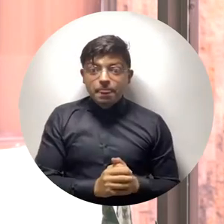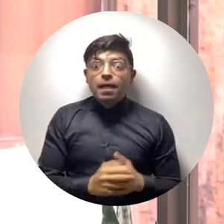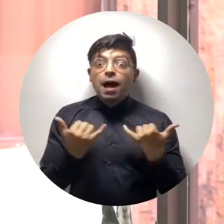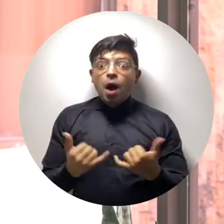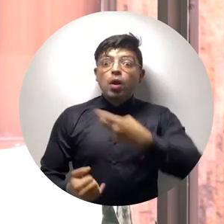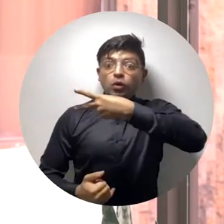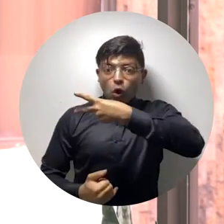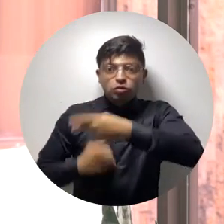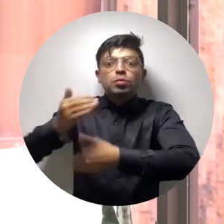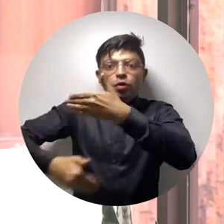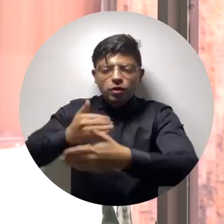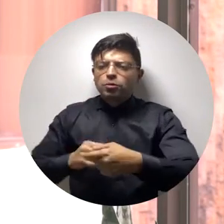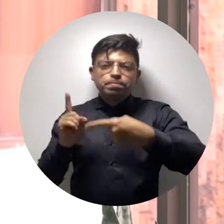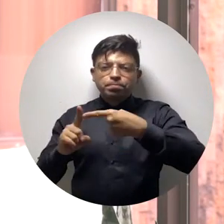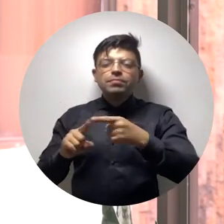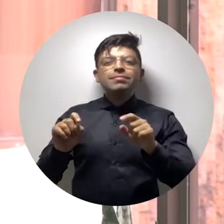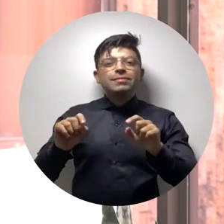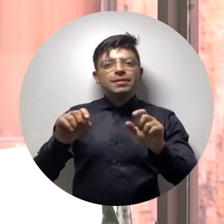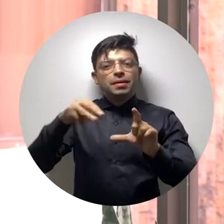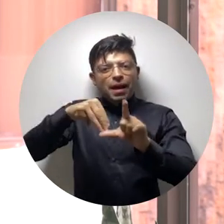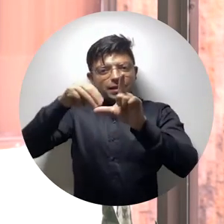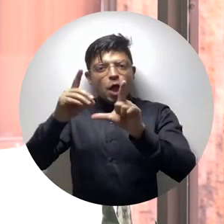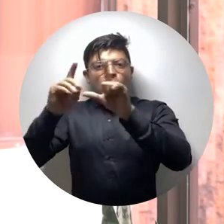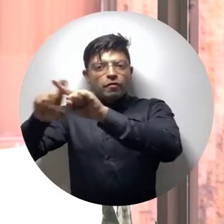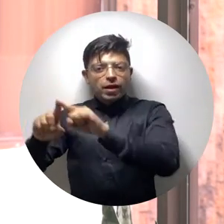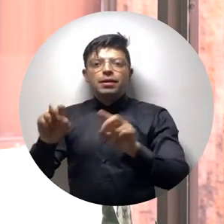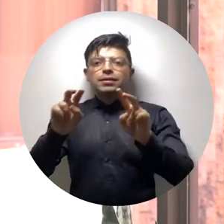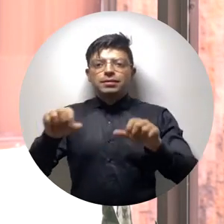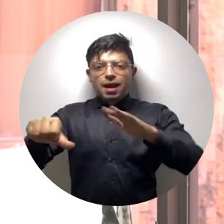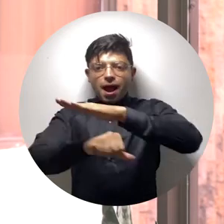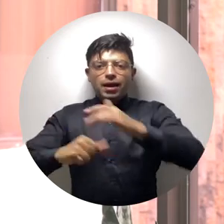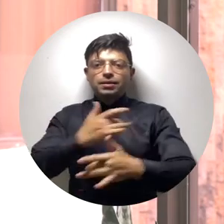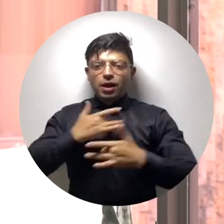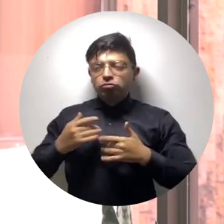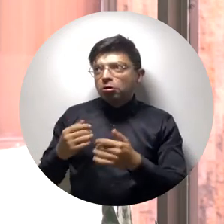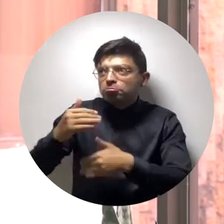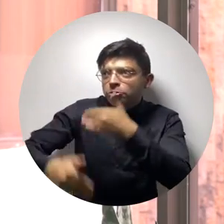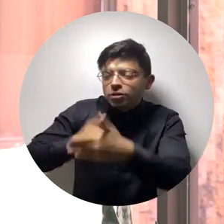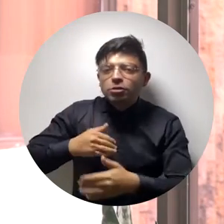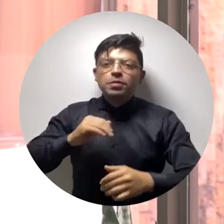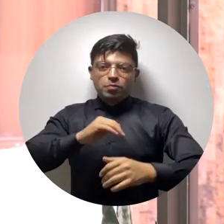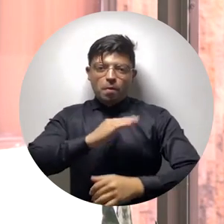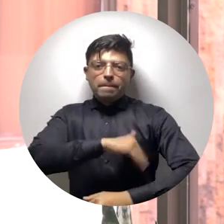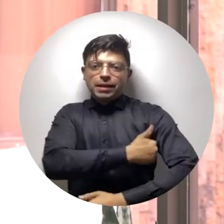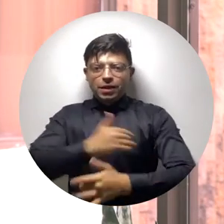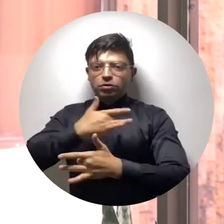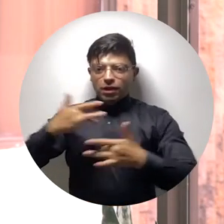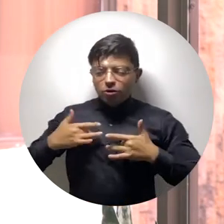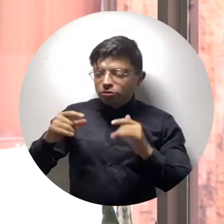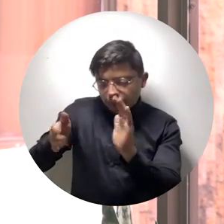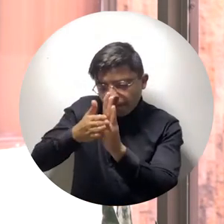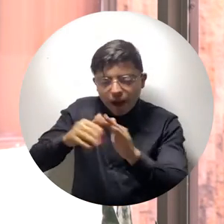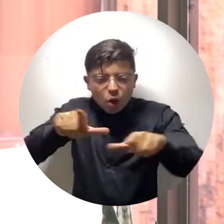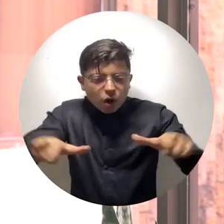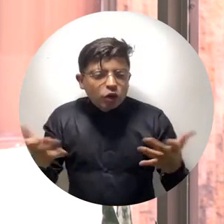en curso dos y son para posgrados en el área de la salud, que depende de algunos trámites con el Ministerio de Salud y verificación